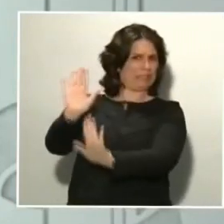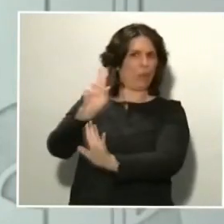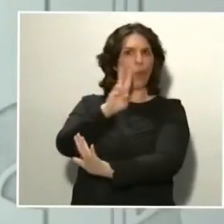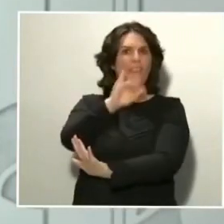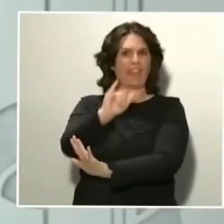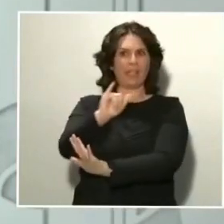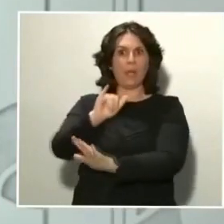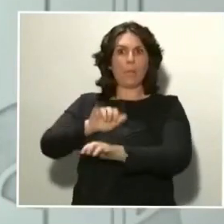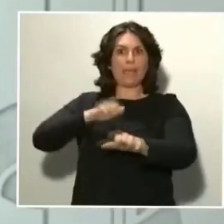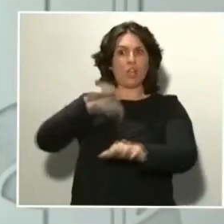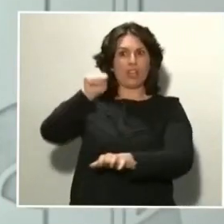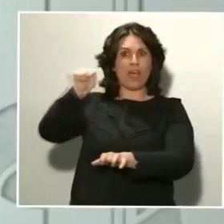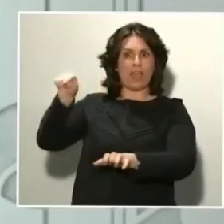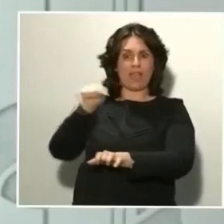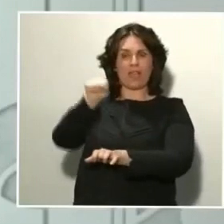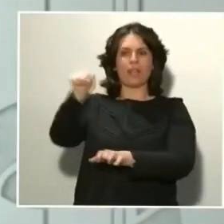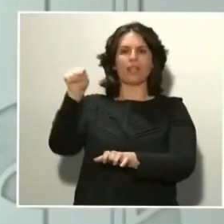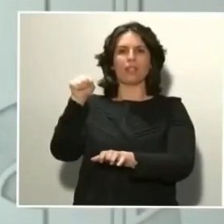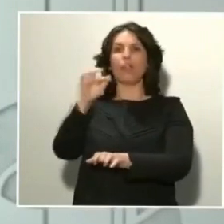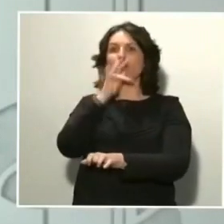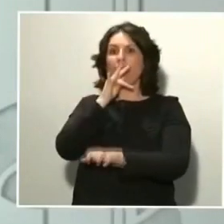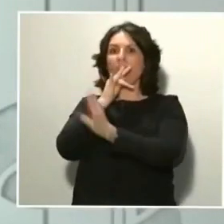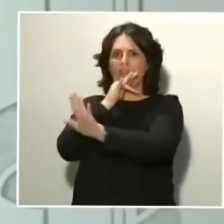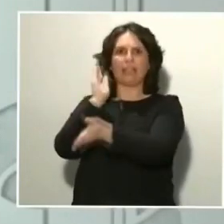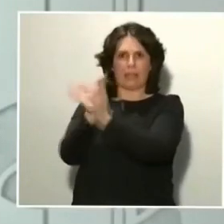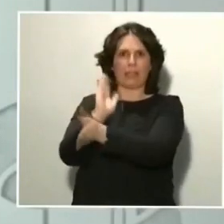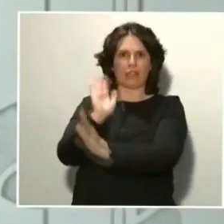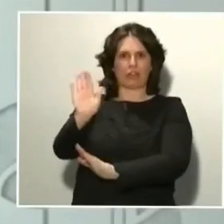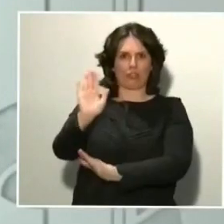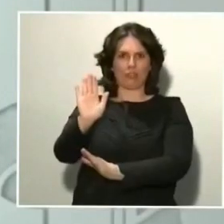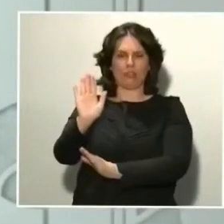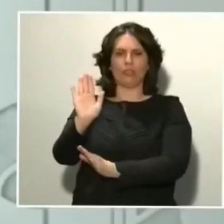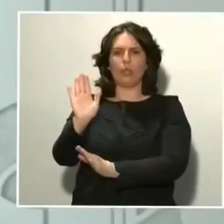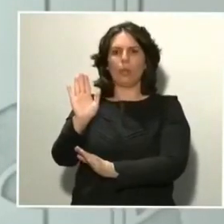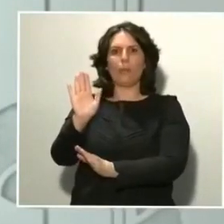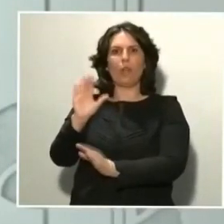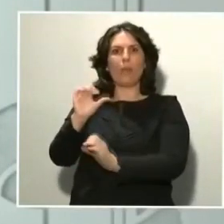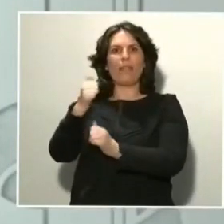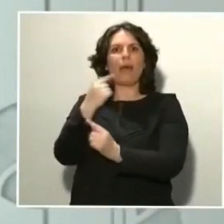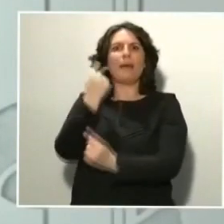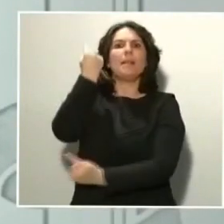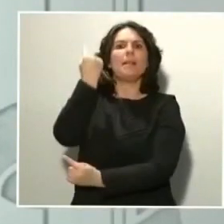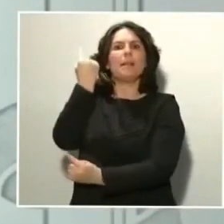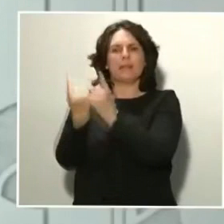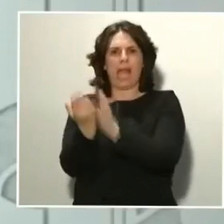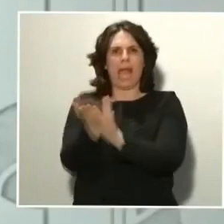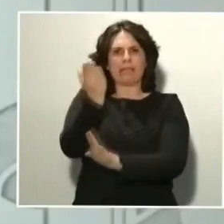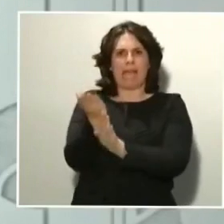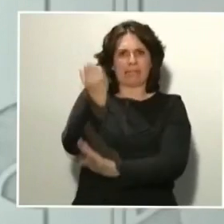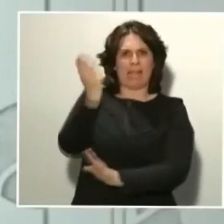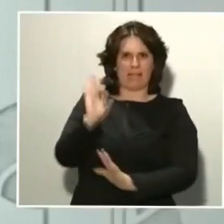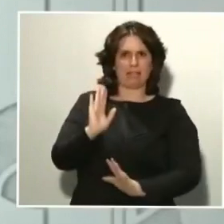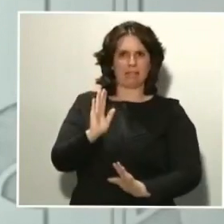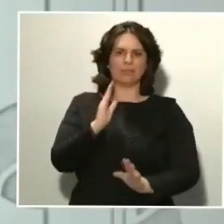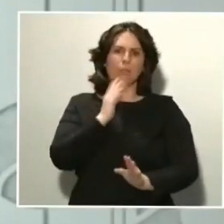ingresan en UCI todavía están en periodo de tratamiento, pero sí que es cierto que se empiezan a dar algunas altas. Son cifras pequeñas, son de los